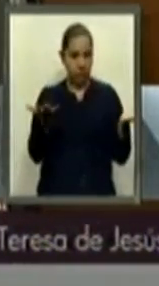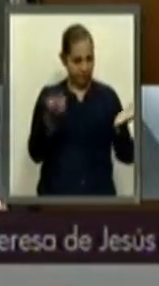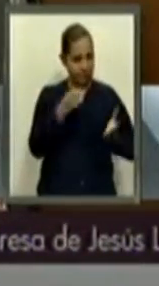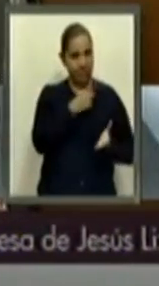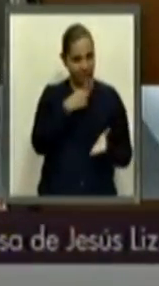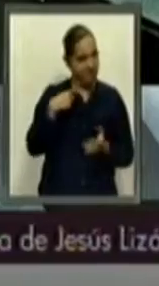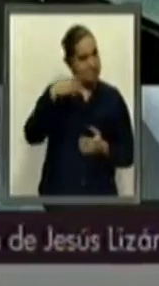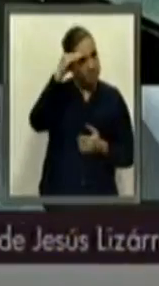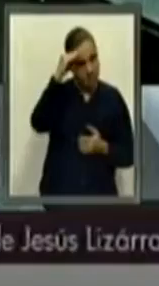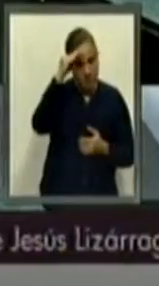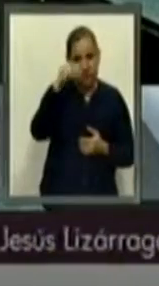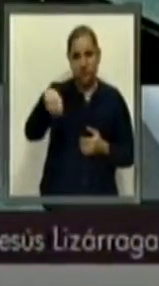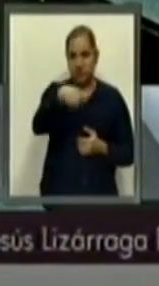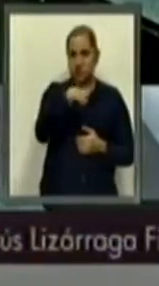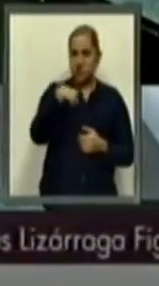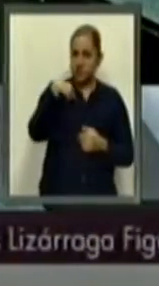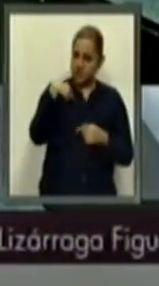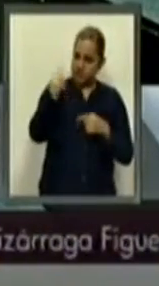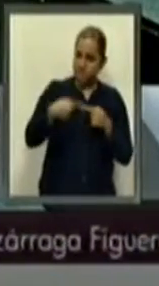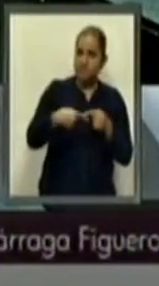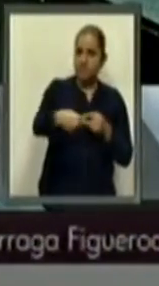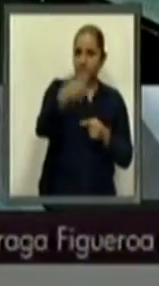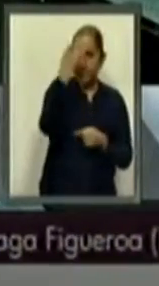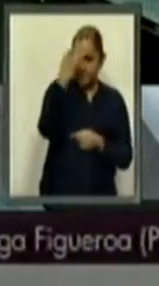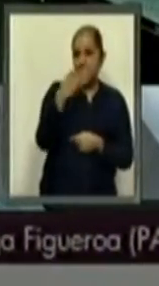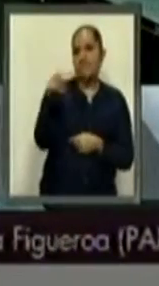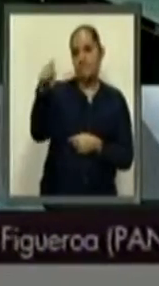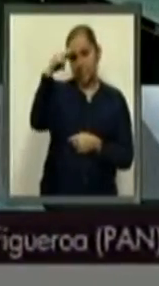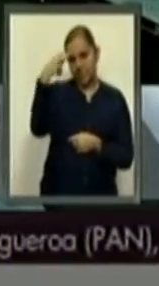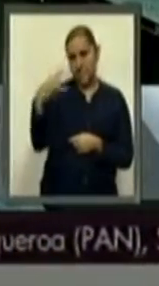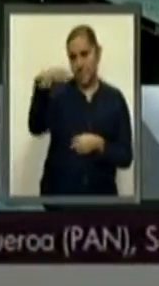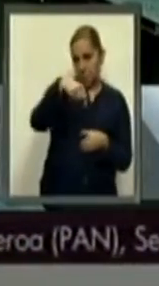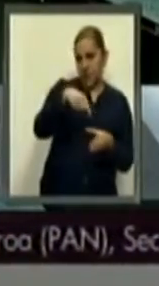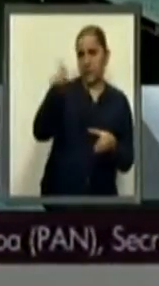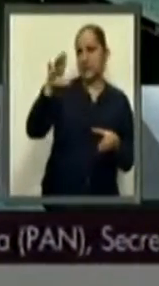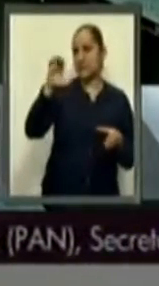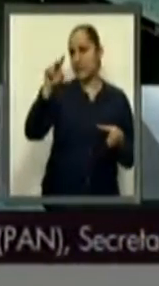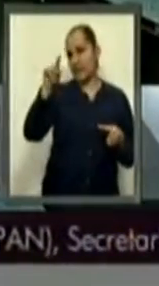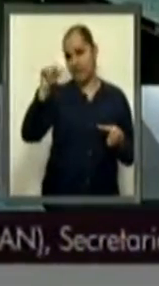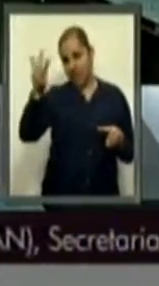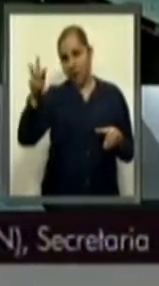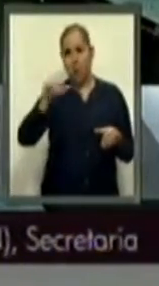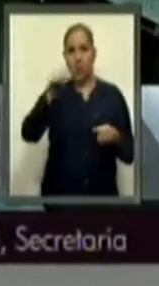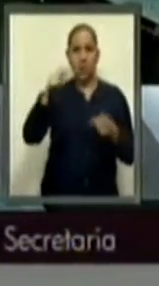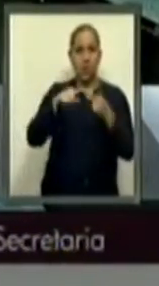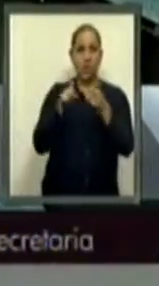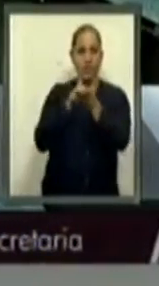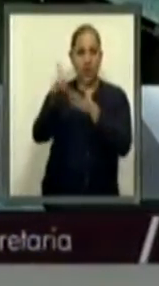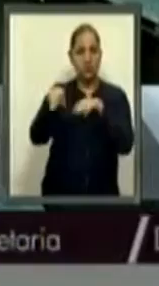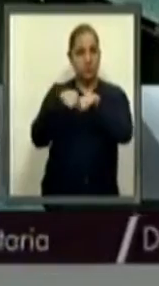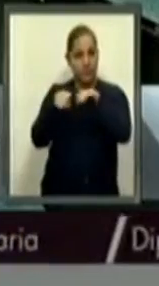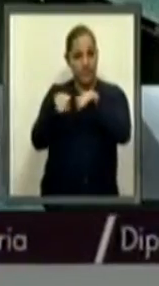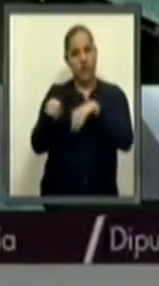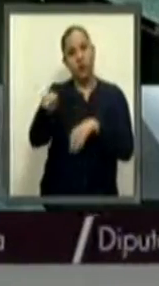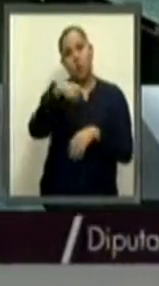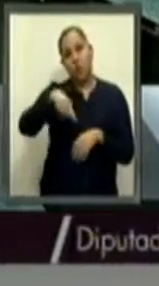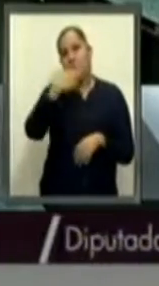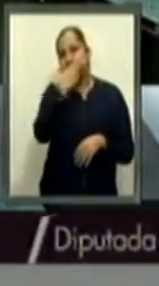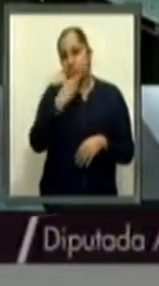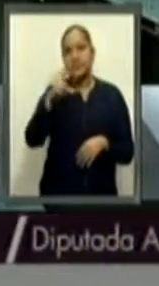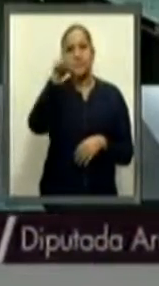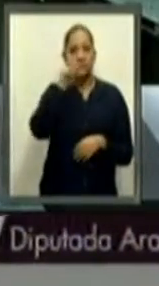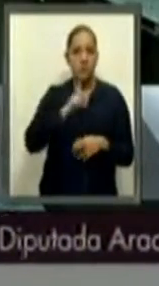evaluado dentro de muy poco en el tema de CEDAO y también de los derechos laborales de